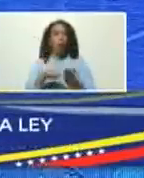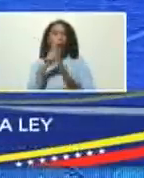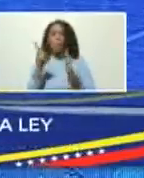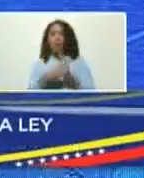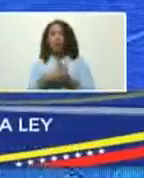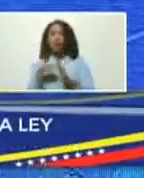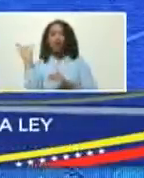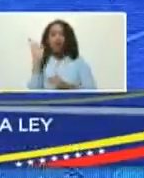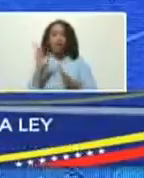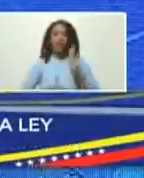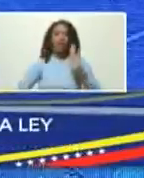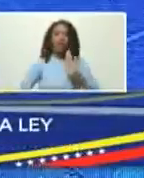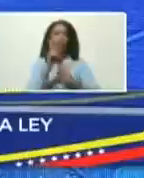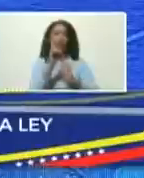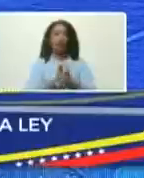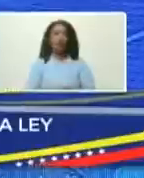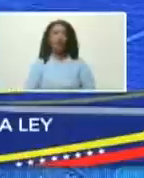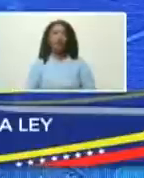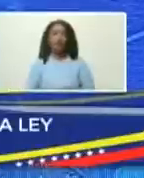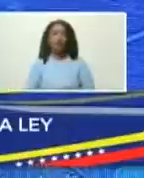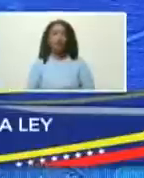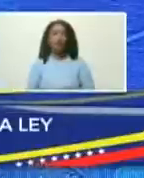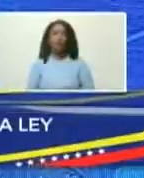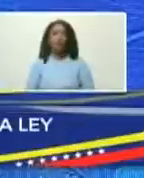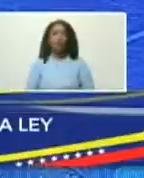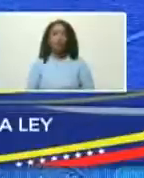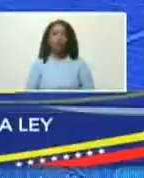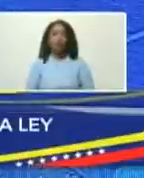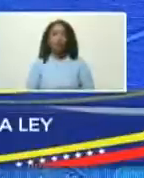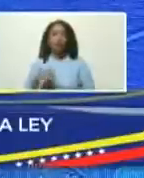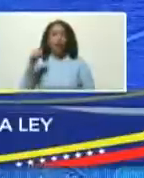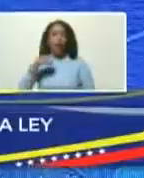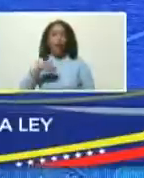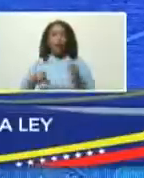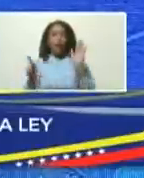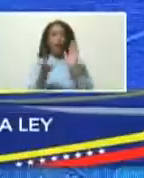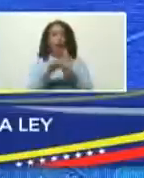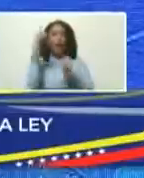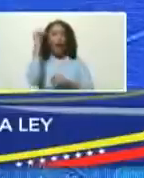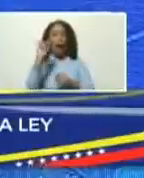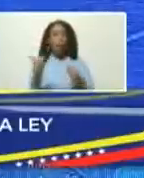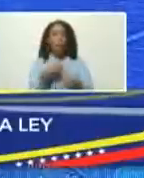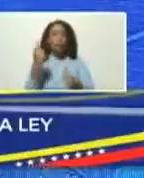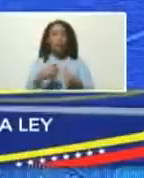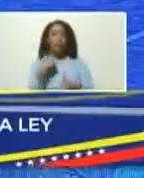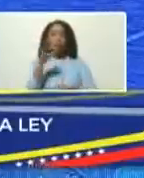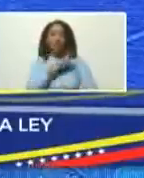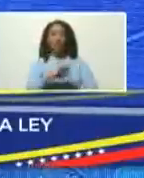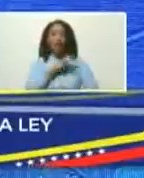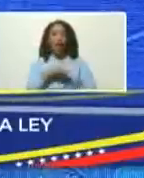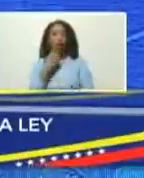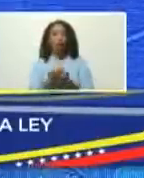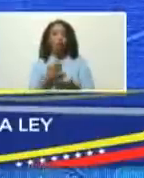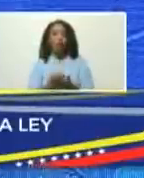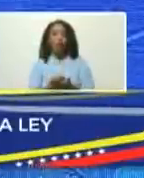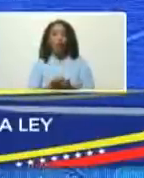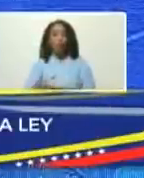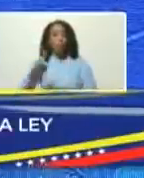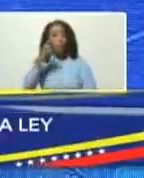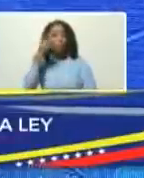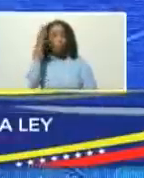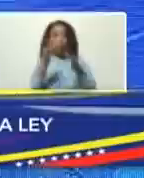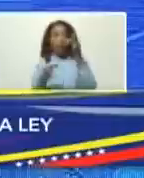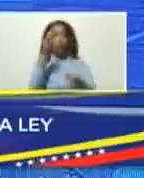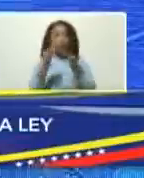viene el desarrollo de los principios de soberanía económica seguridad jurídica